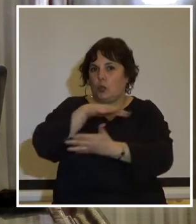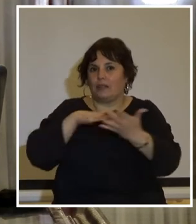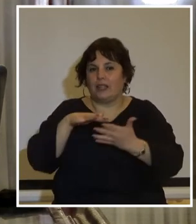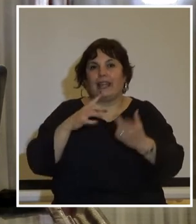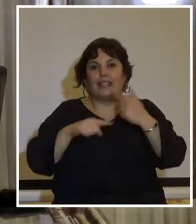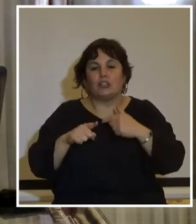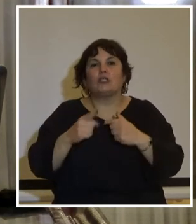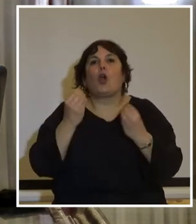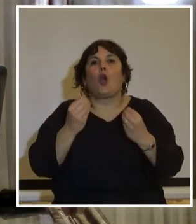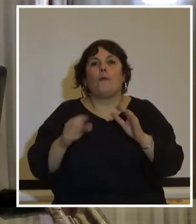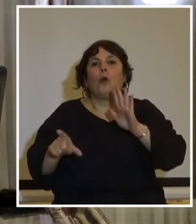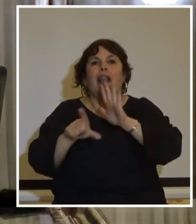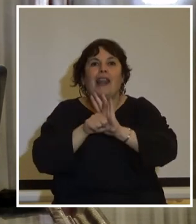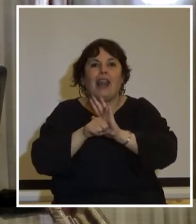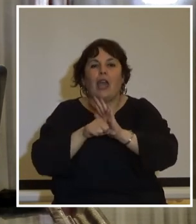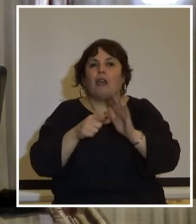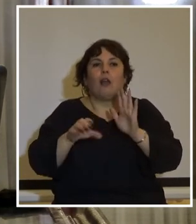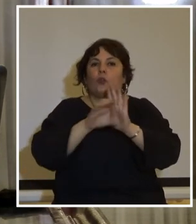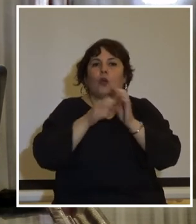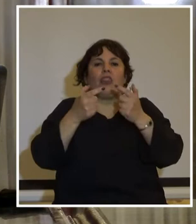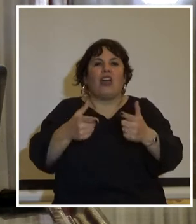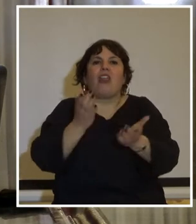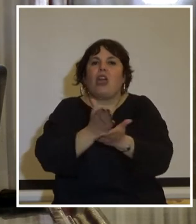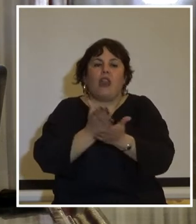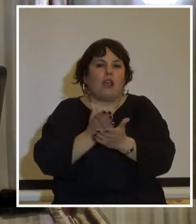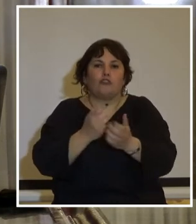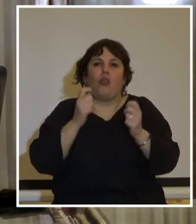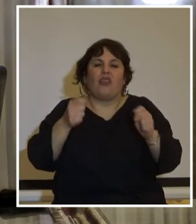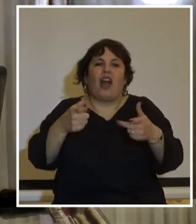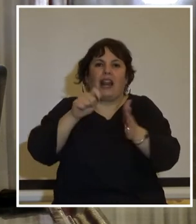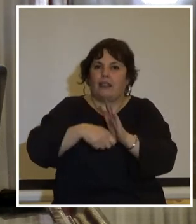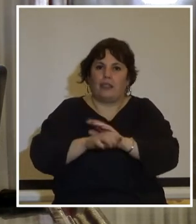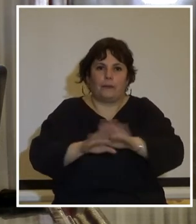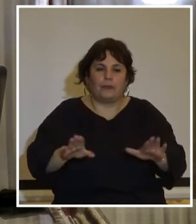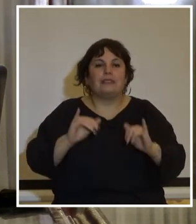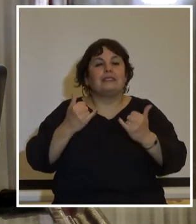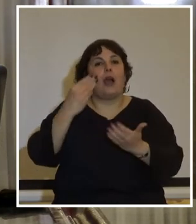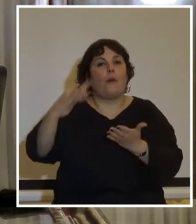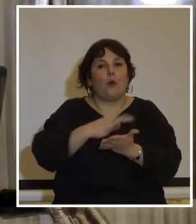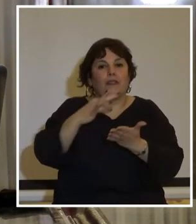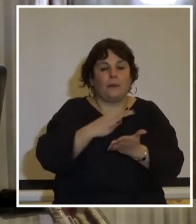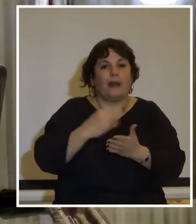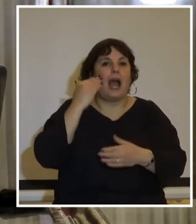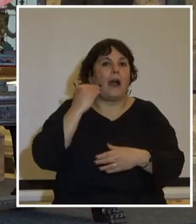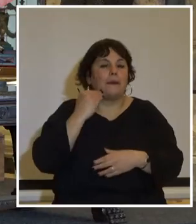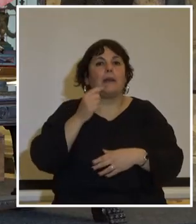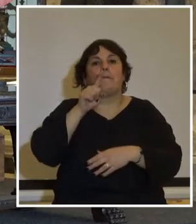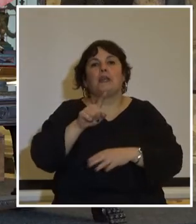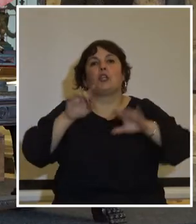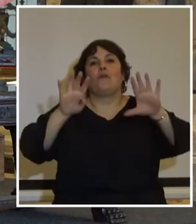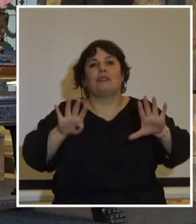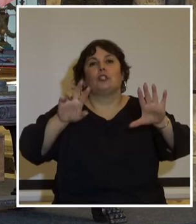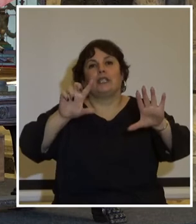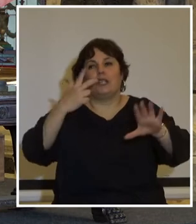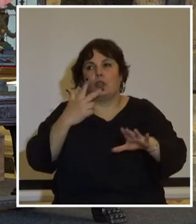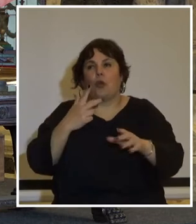celoso de la aplicación de la ley de las garantías de los derechos fundamentales ya el gobierno de Juan María Bordaberri en abril del 72 se dicta el